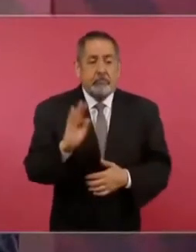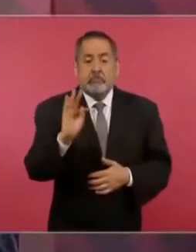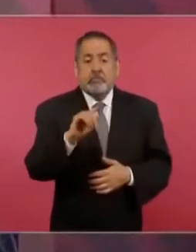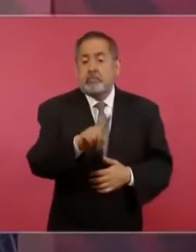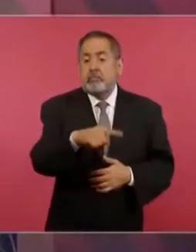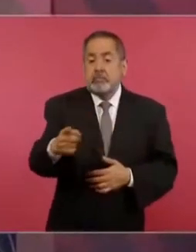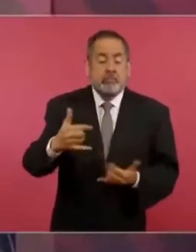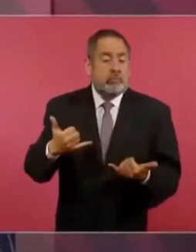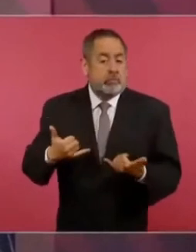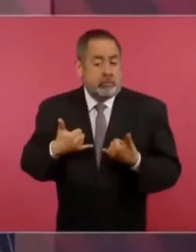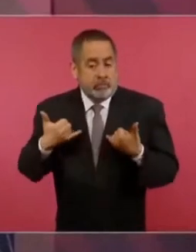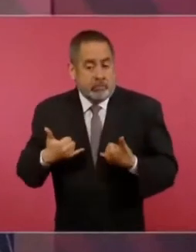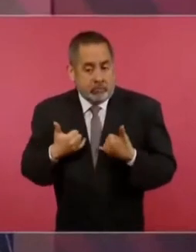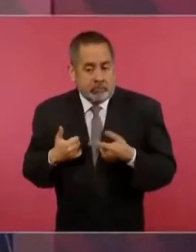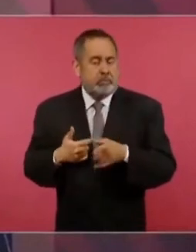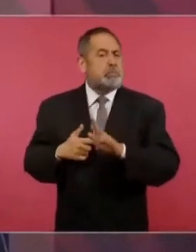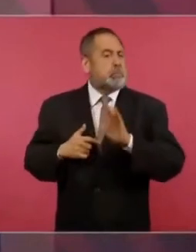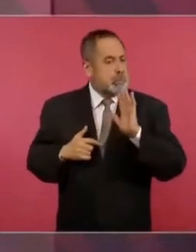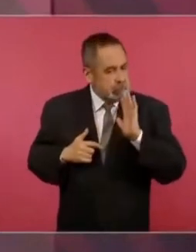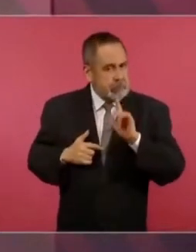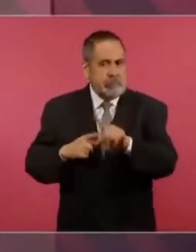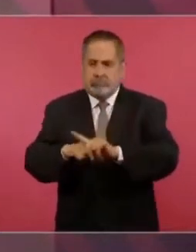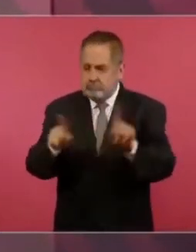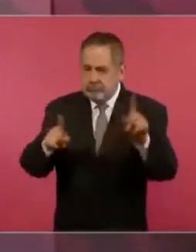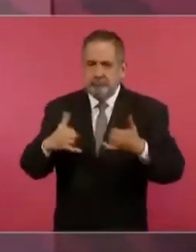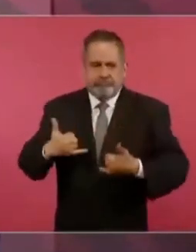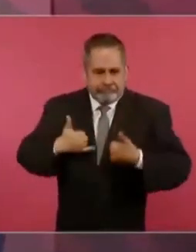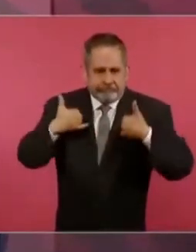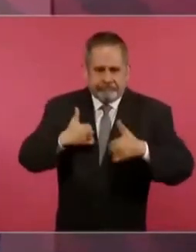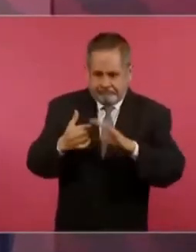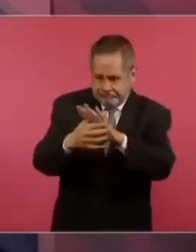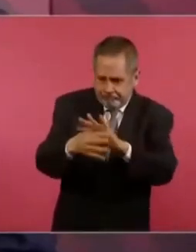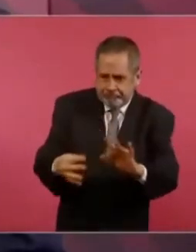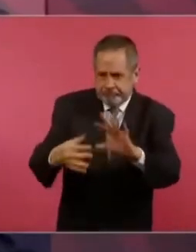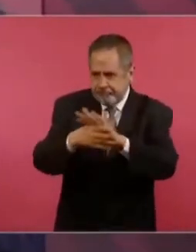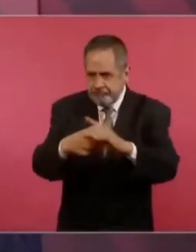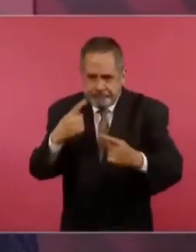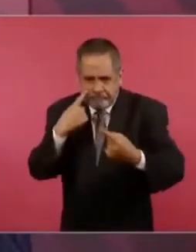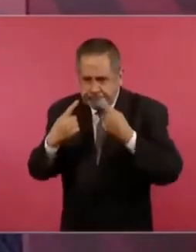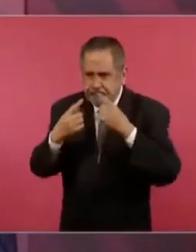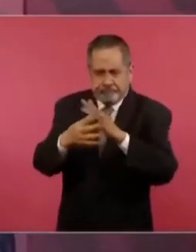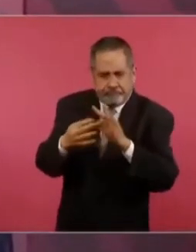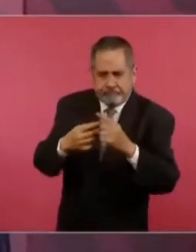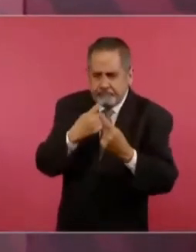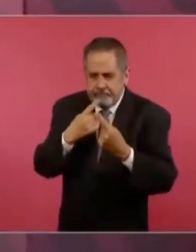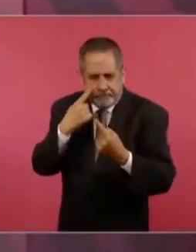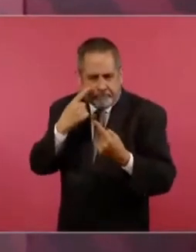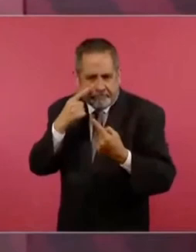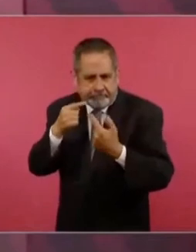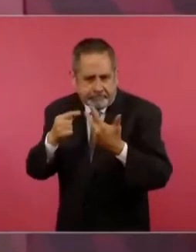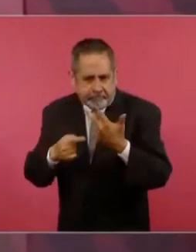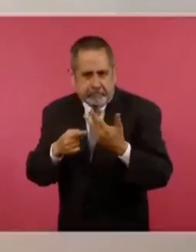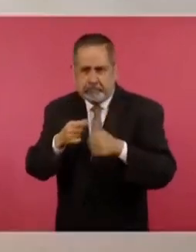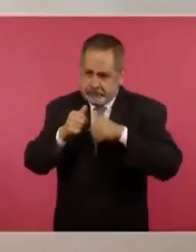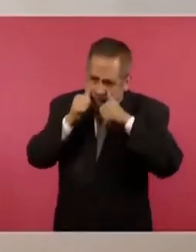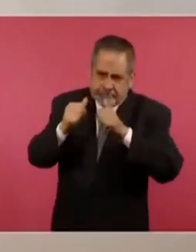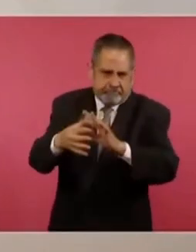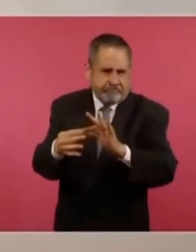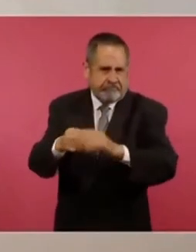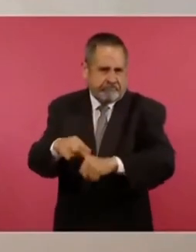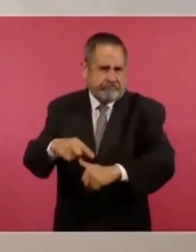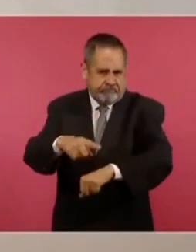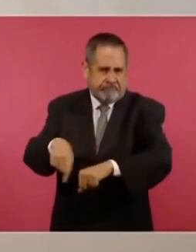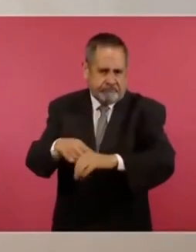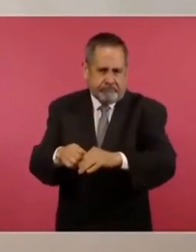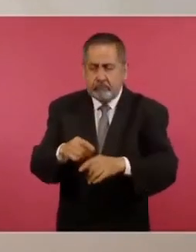es otra cosa, a ese sí, dedícale tiempo. Si se trata de la